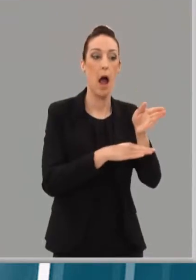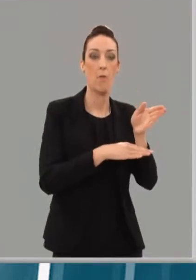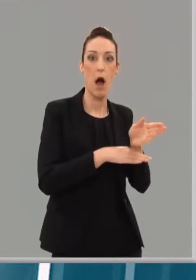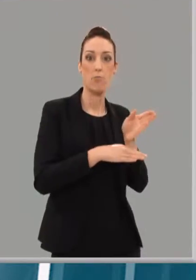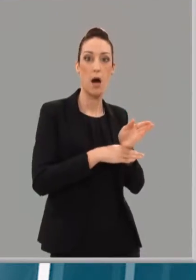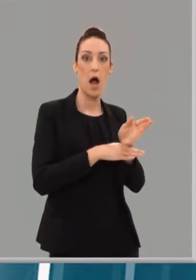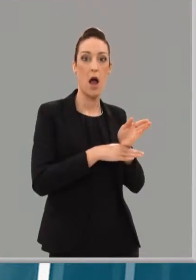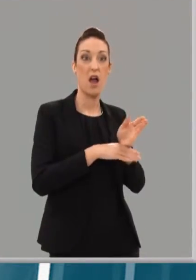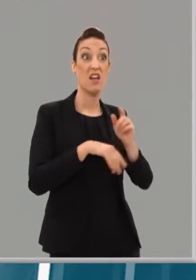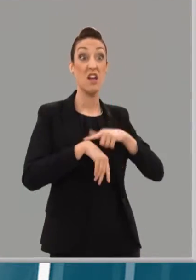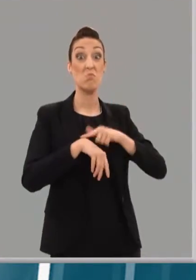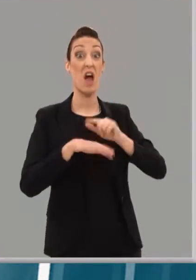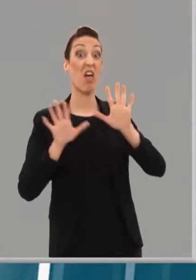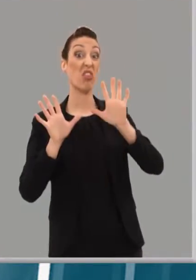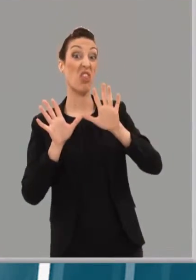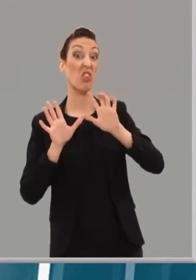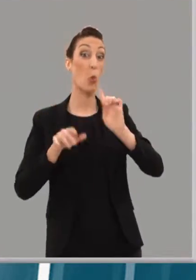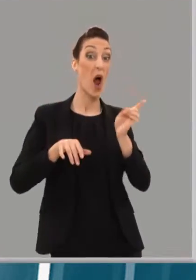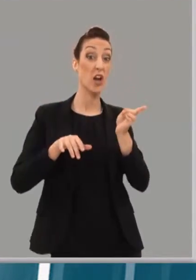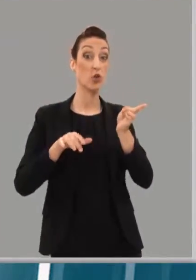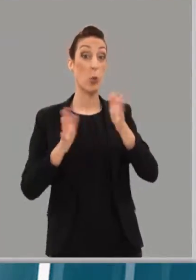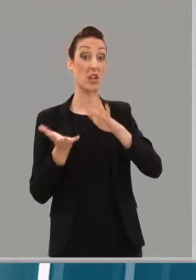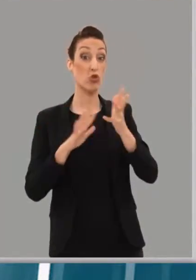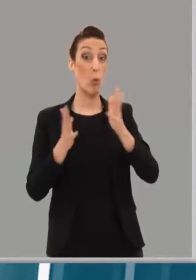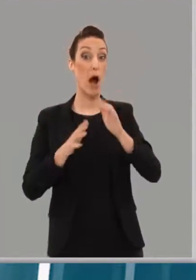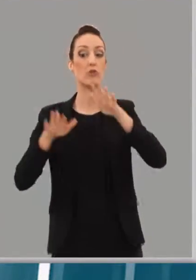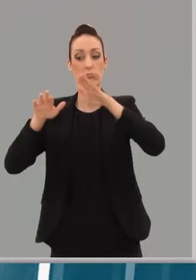Y a las diez y cuartas aproximadamente se llega aquí.